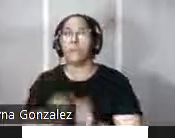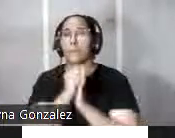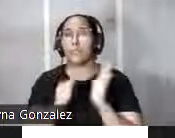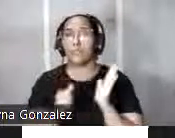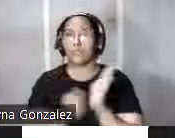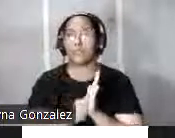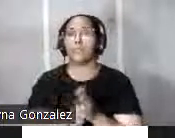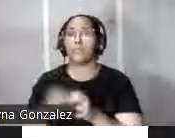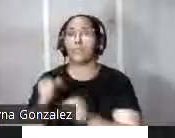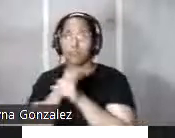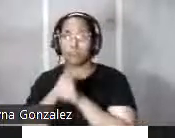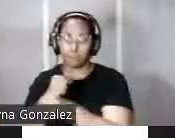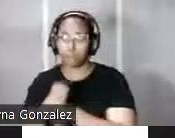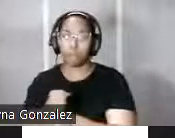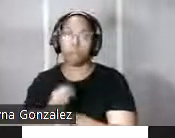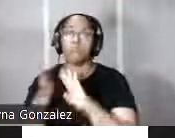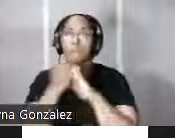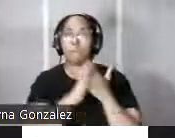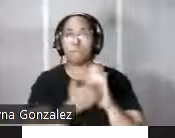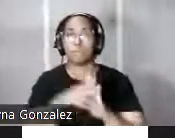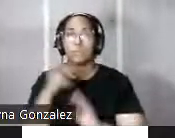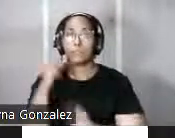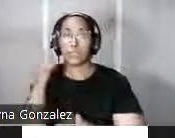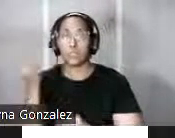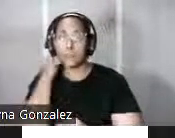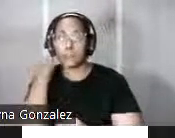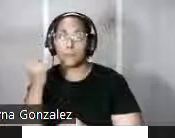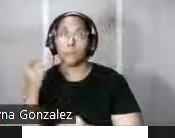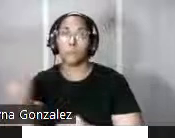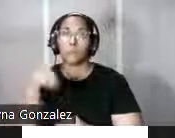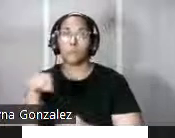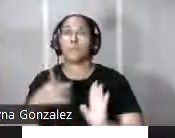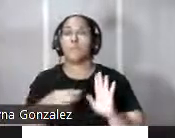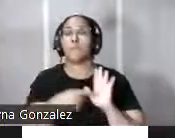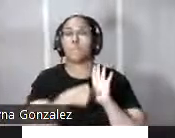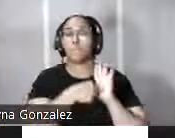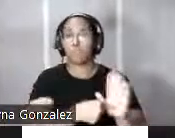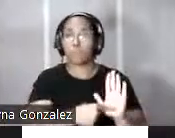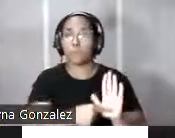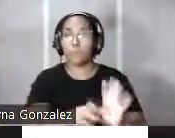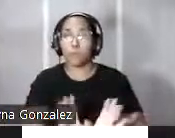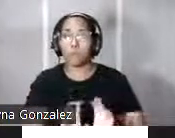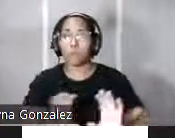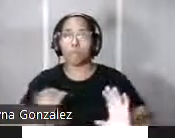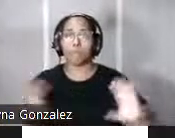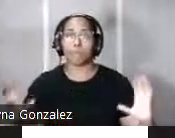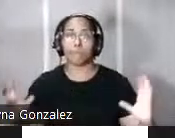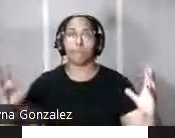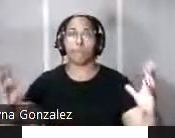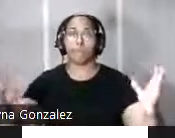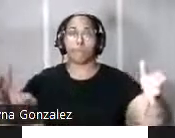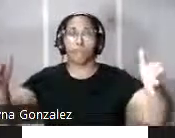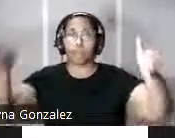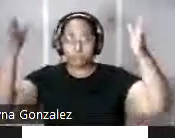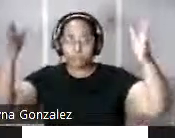sistema defensivo de la ciudad si se fijan este plano nos muestra que toda la ciudad estaba amurallada menos el lado norte